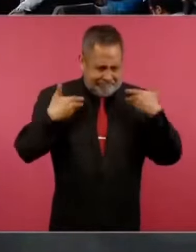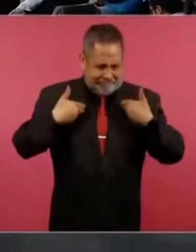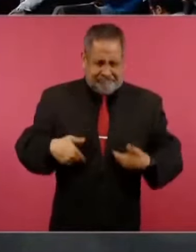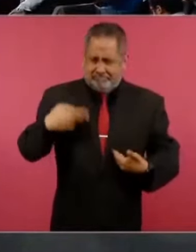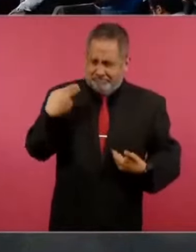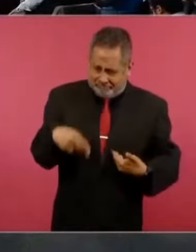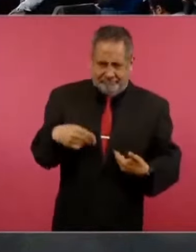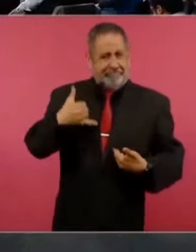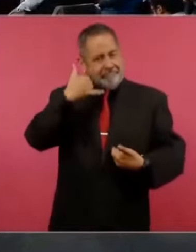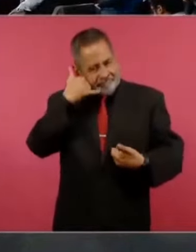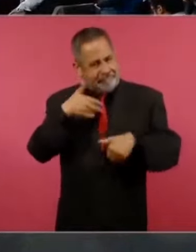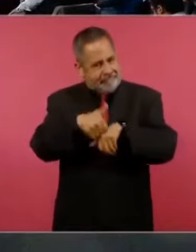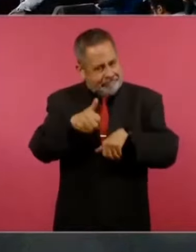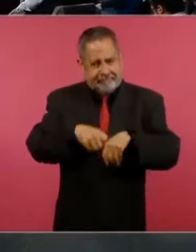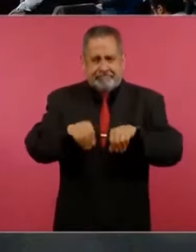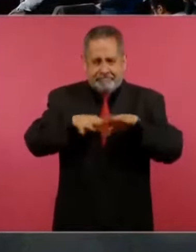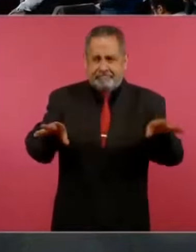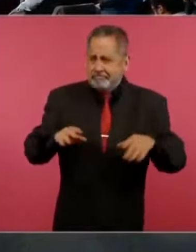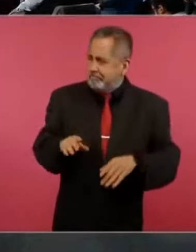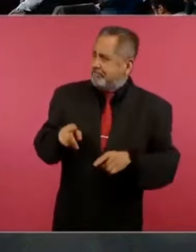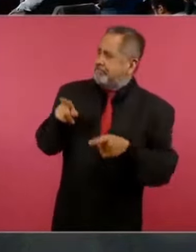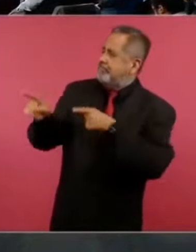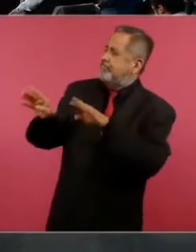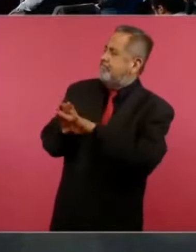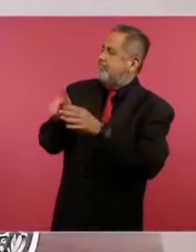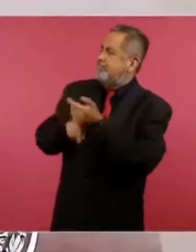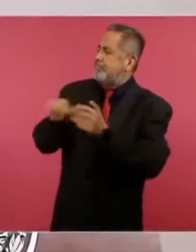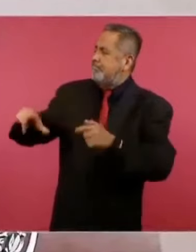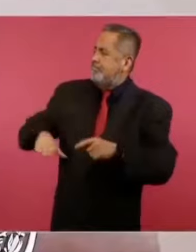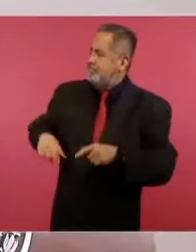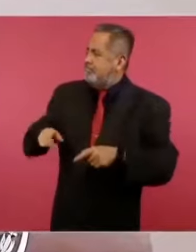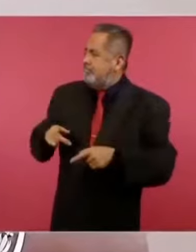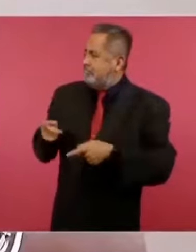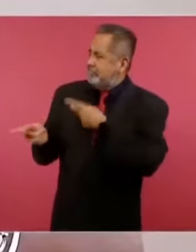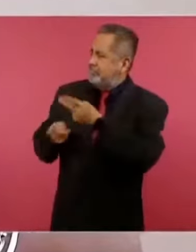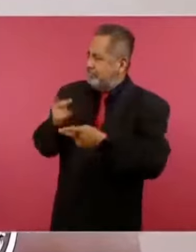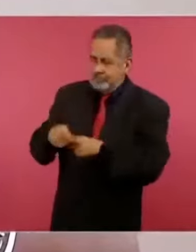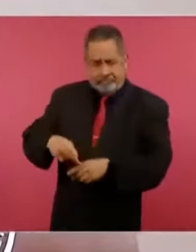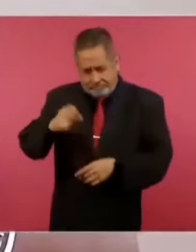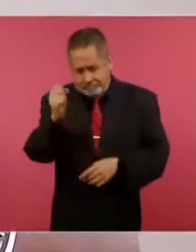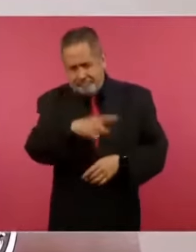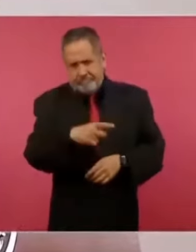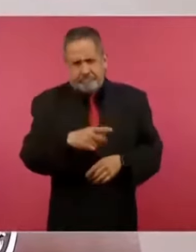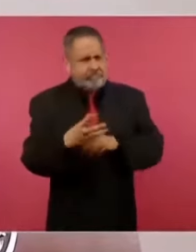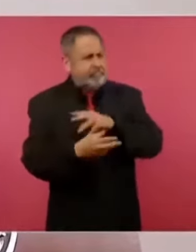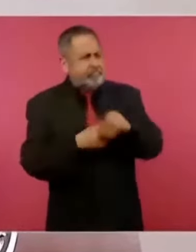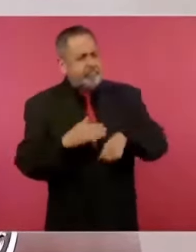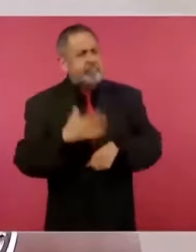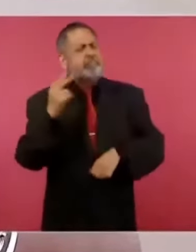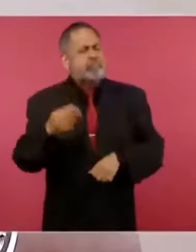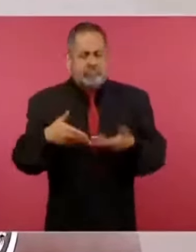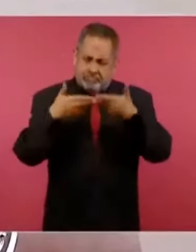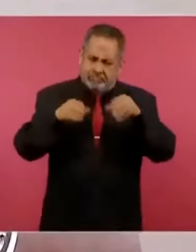cuestionando al poder público, ¿por qué no hacer